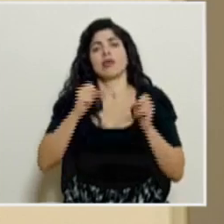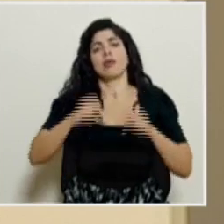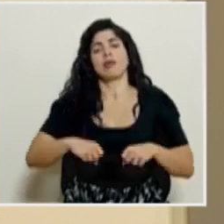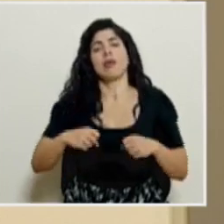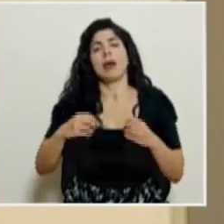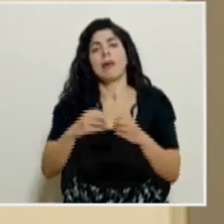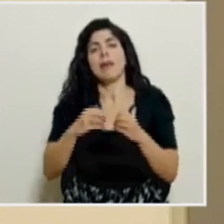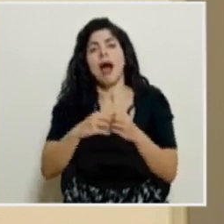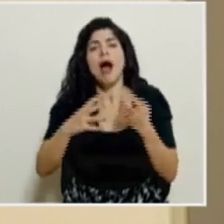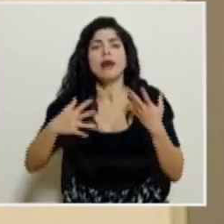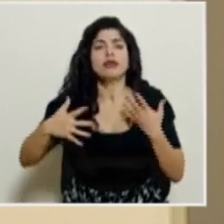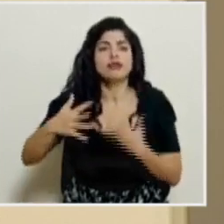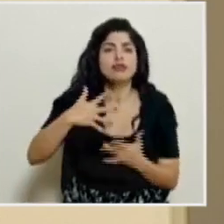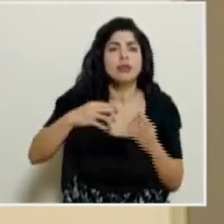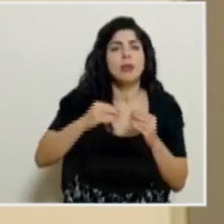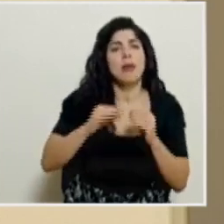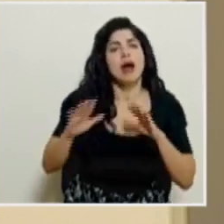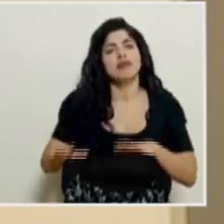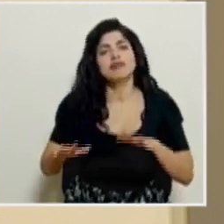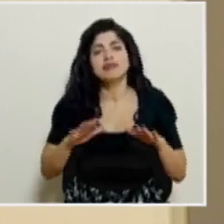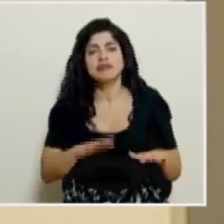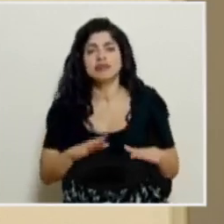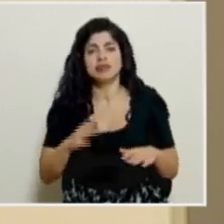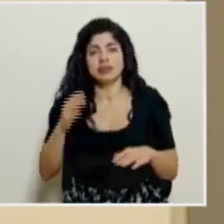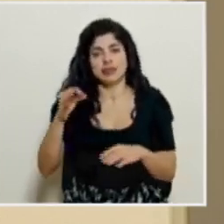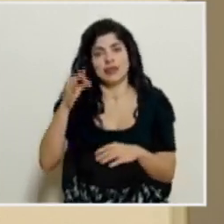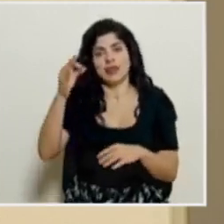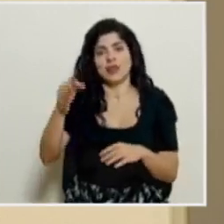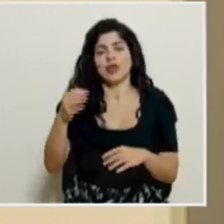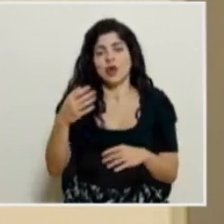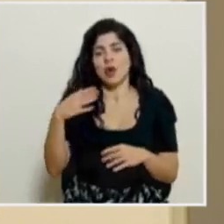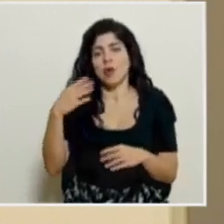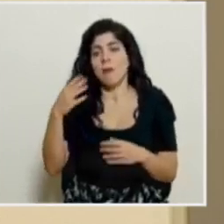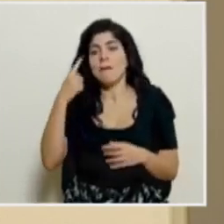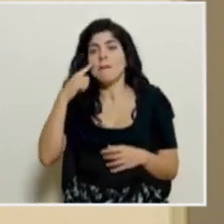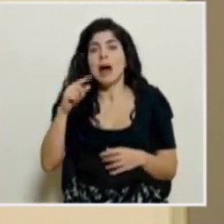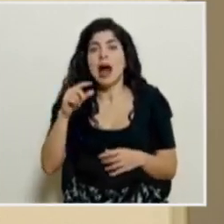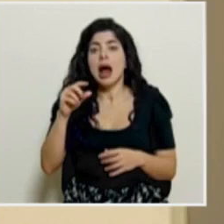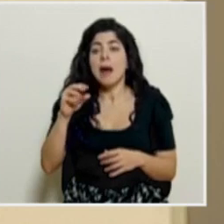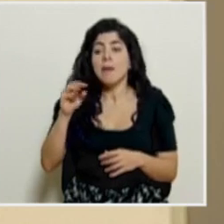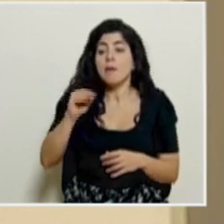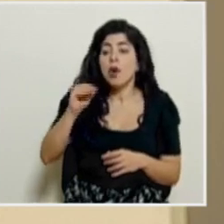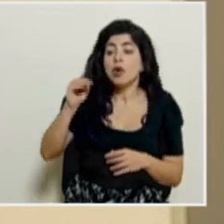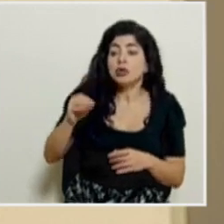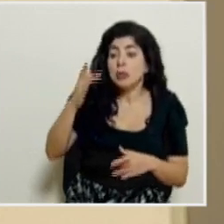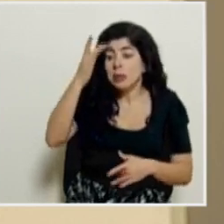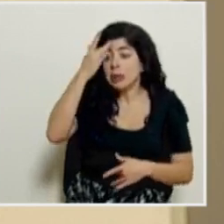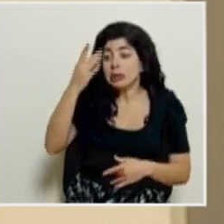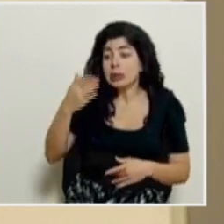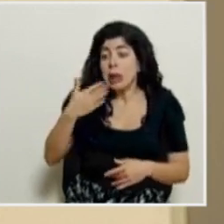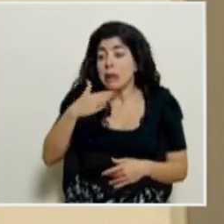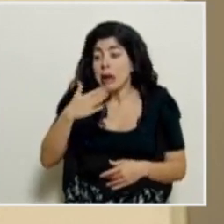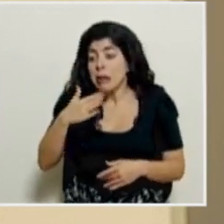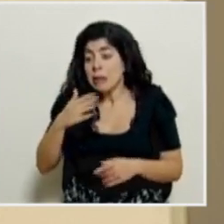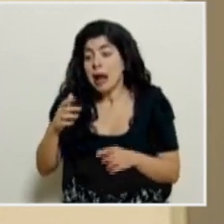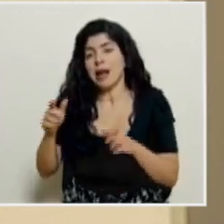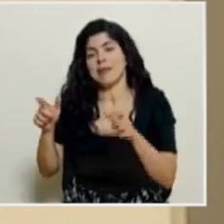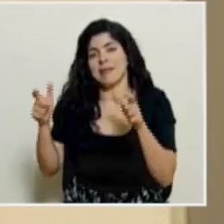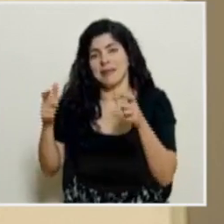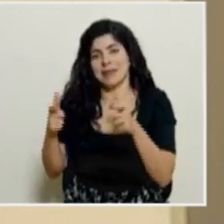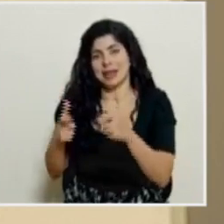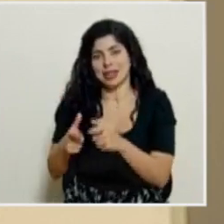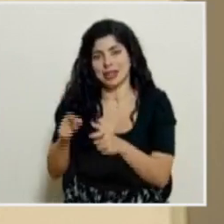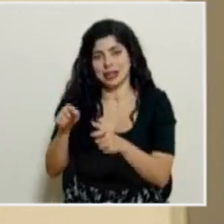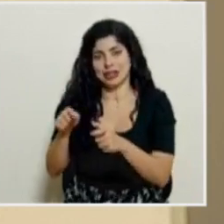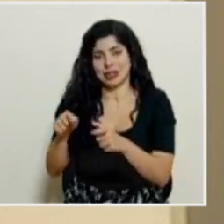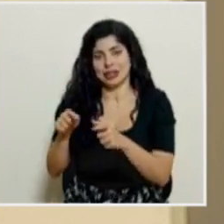con mucho más tranquilidad, de que no vaya a haber personas, o un porcentaje de personas que vayan a enfermar gravemente, se va a disminuir de